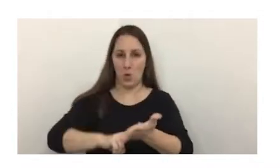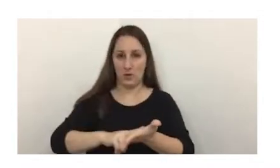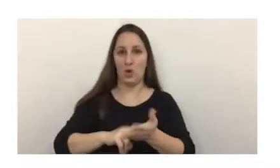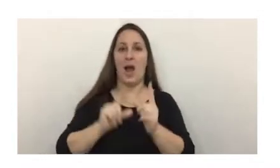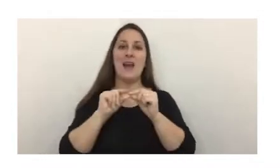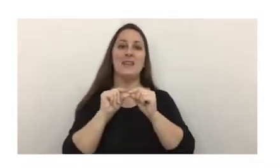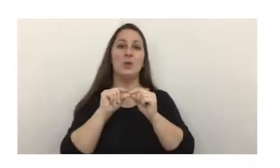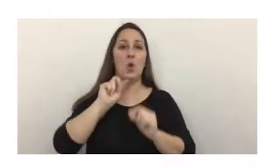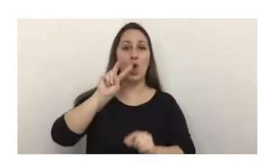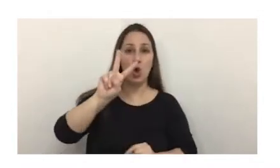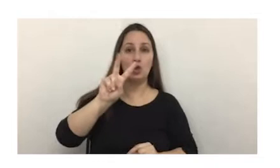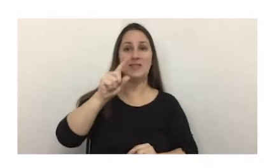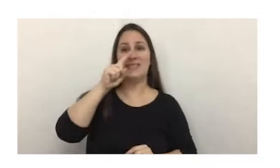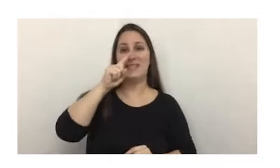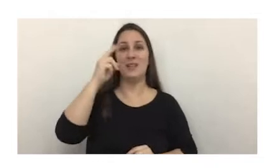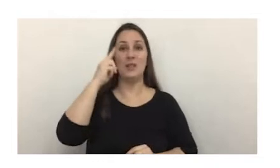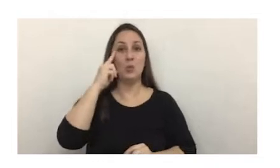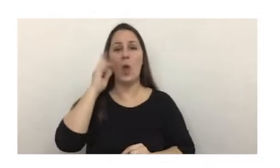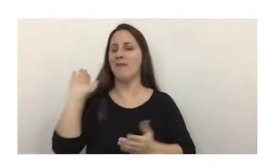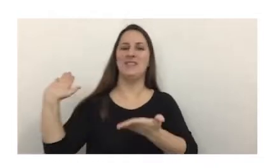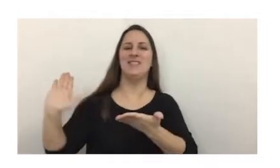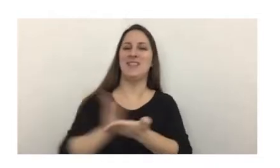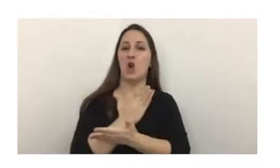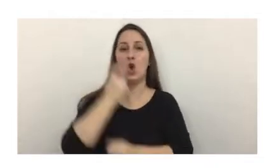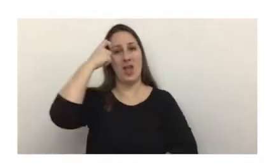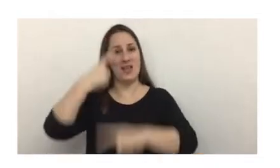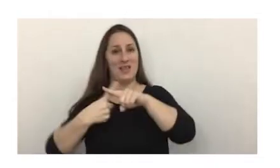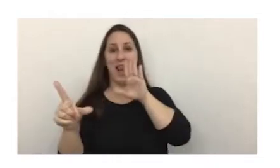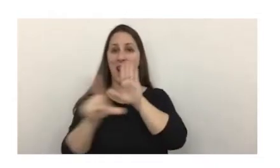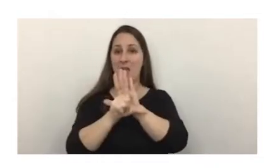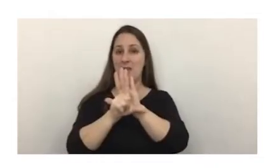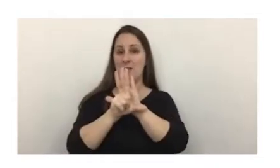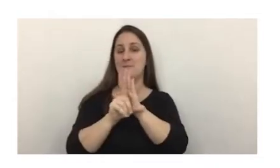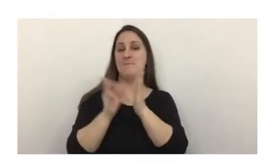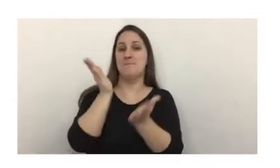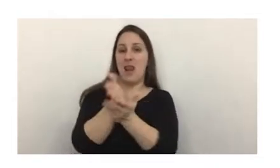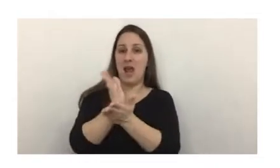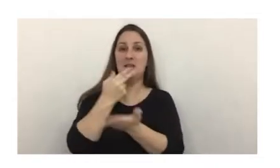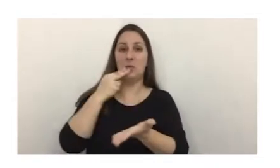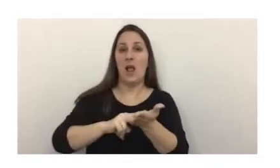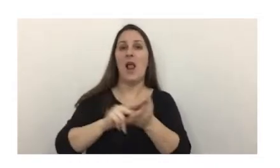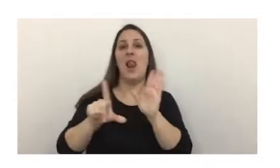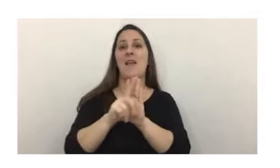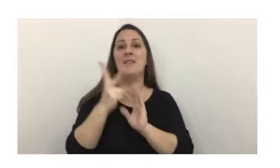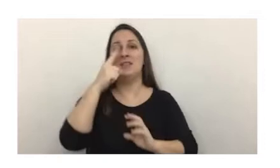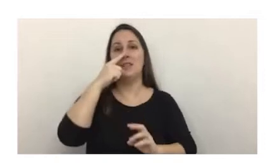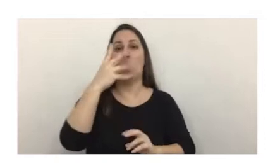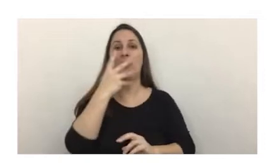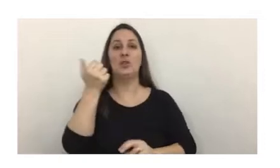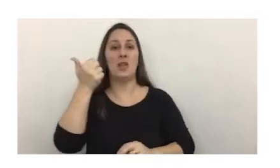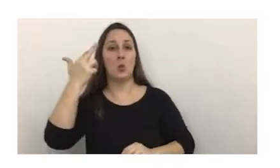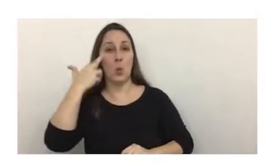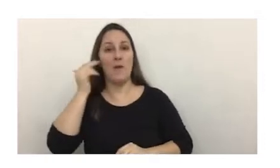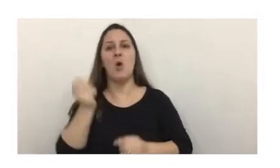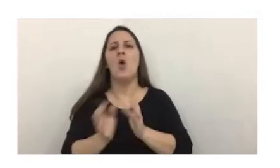artículo 279 derogó la anterior ley penal tributaria vigente según ley 24769 y consagró